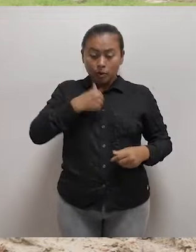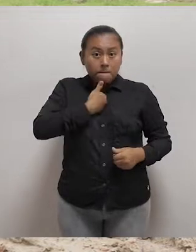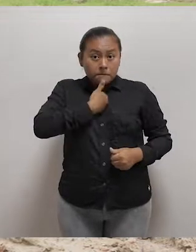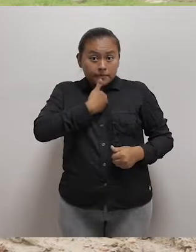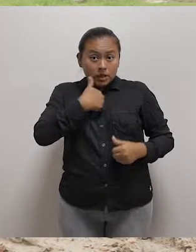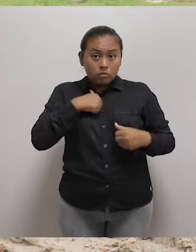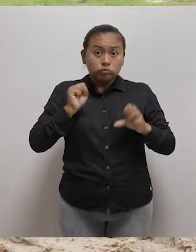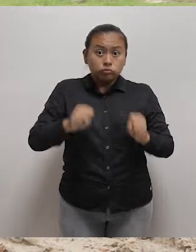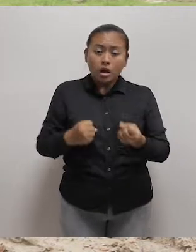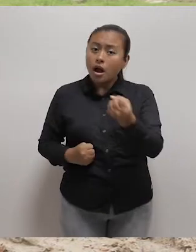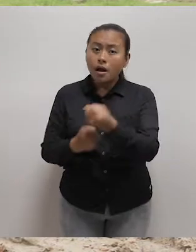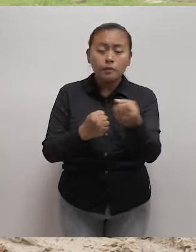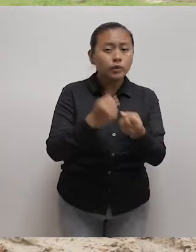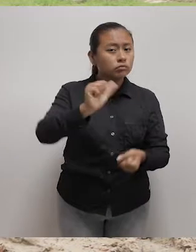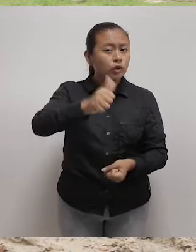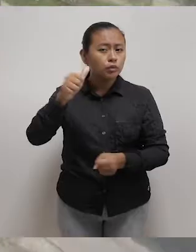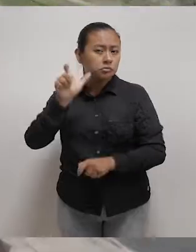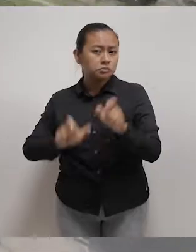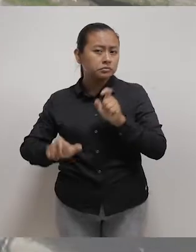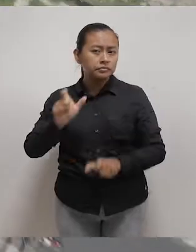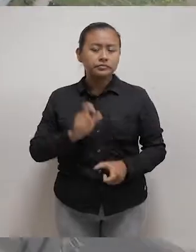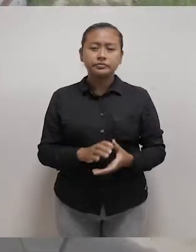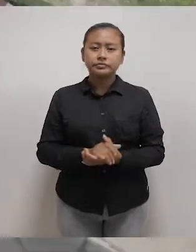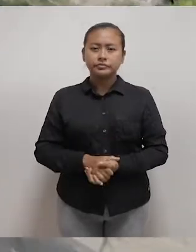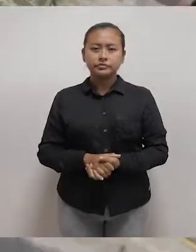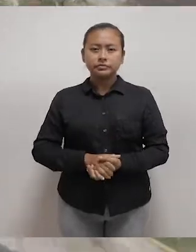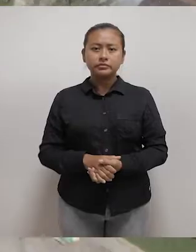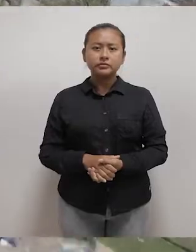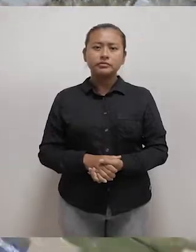ayudar a otras personas. ¡Gracias!